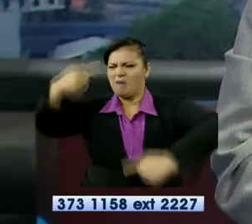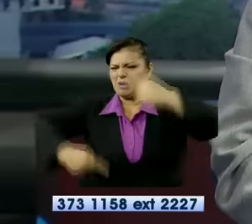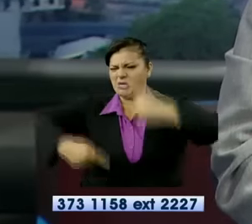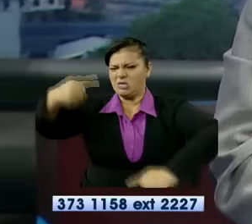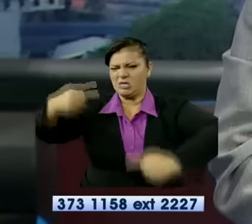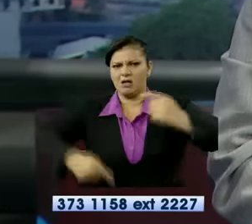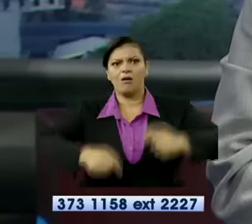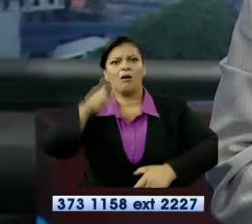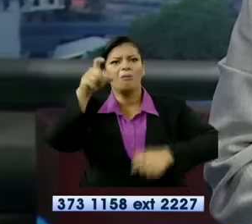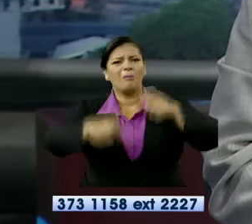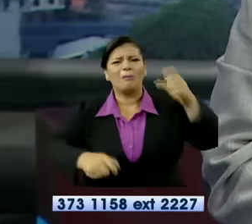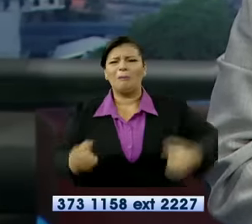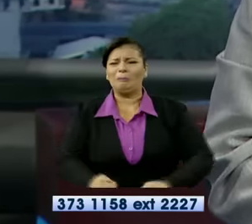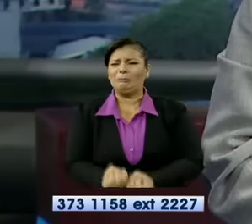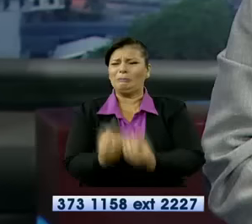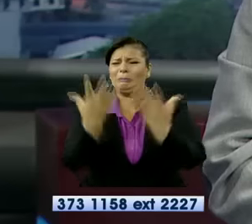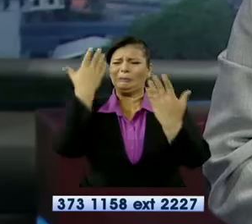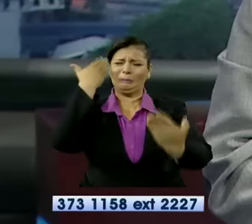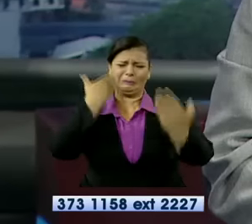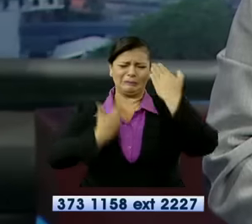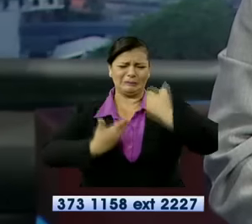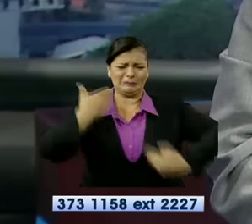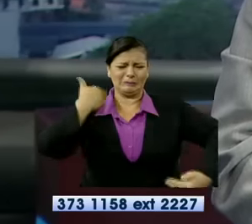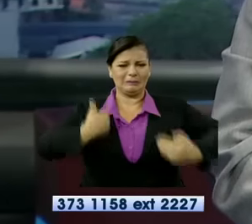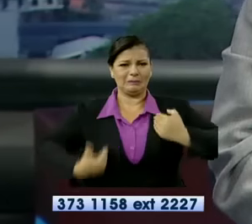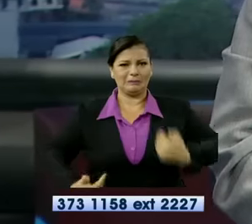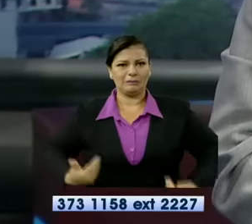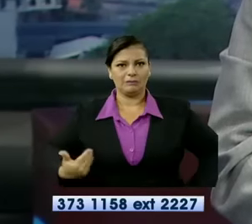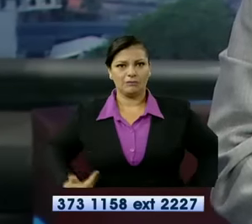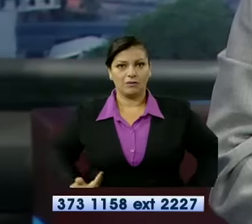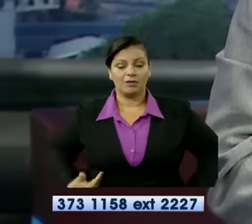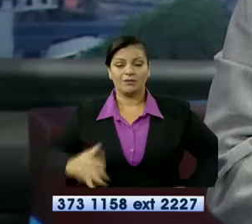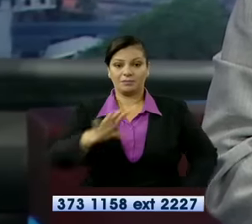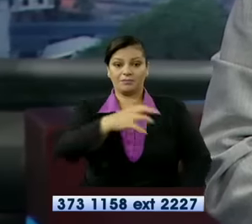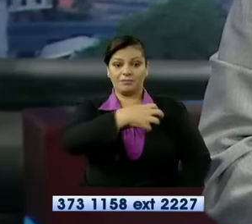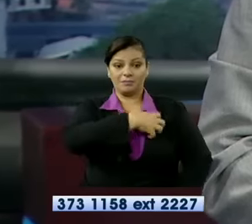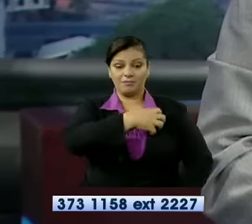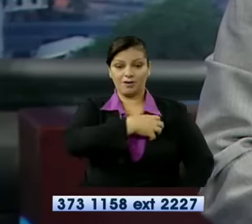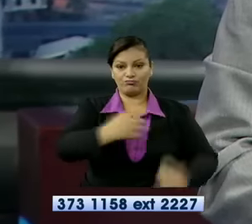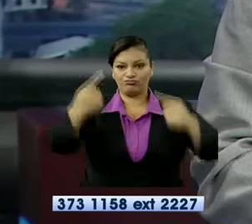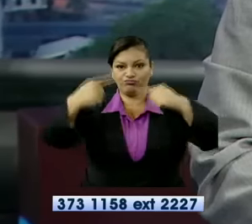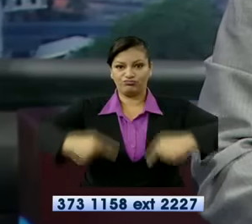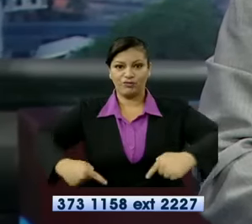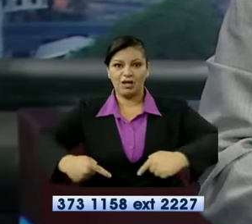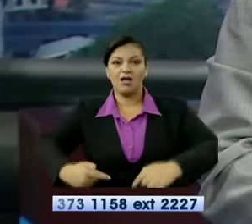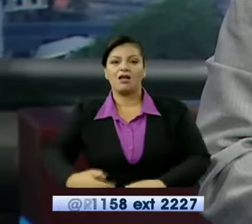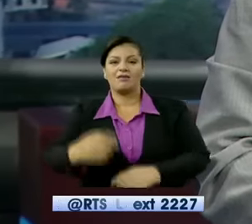Barcelona y Mácará. El encuentro tuvo que ser suspendido. Veamos.